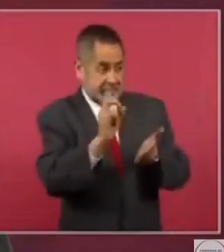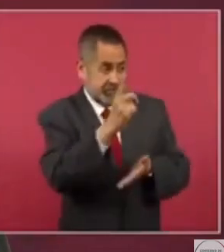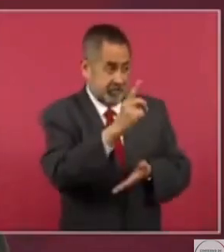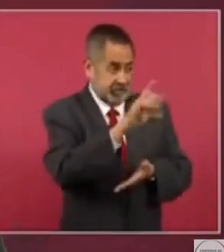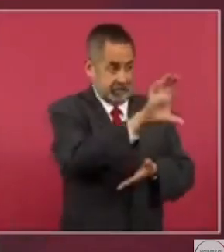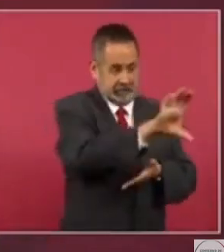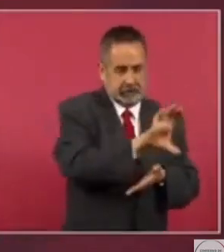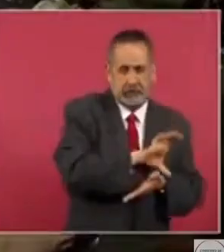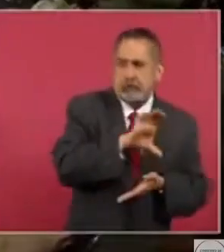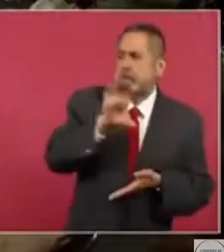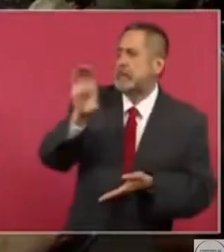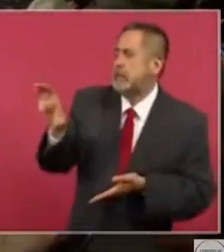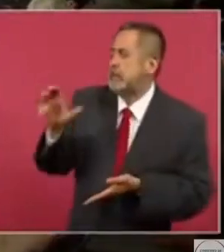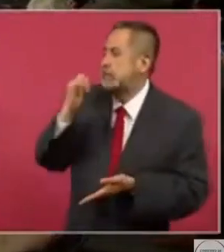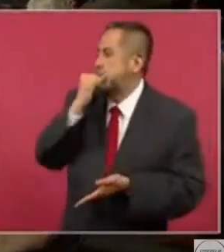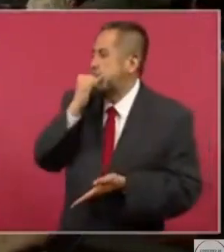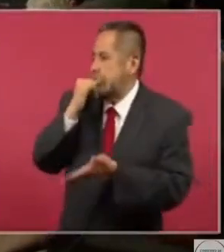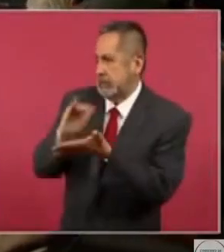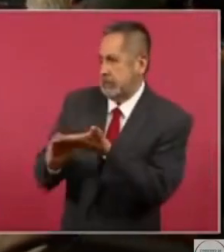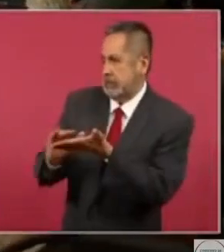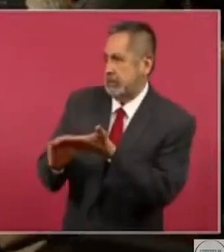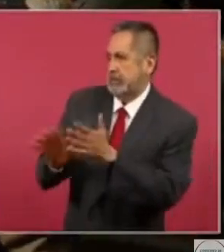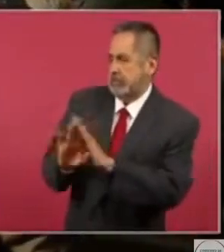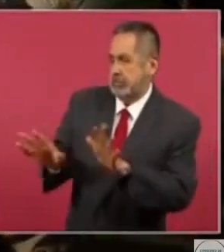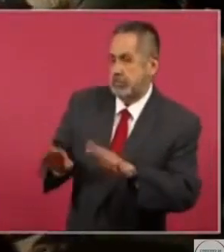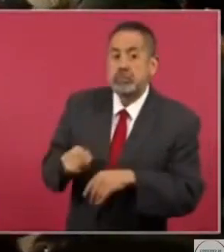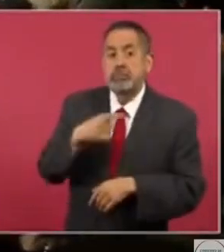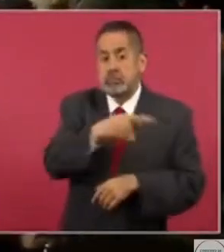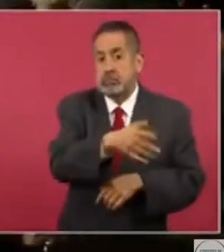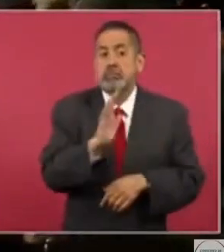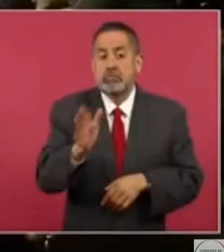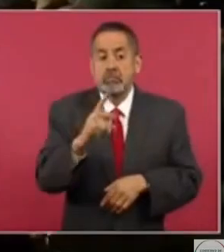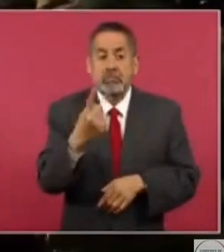ya ha devuelto 100.